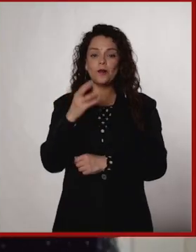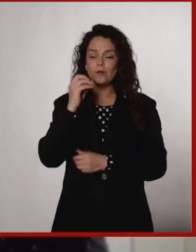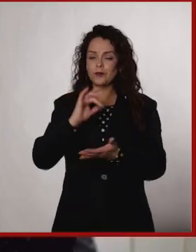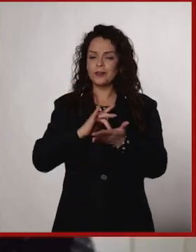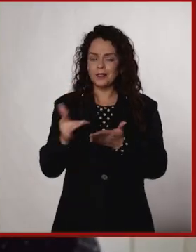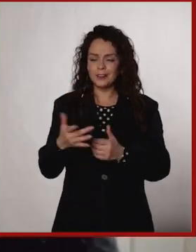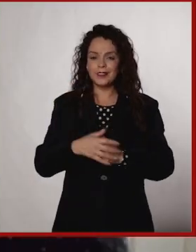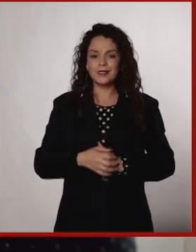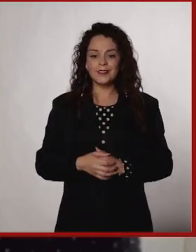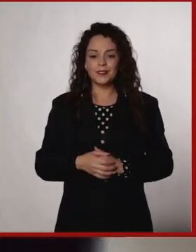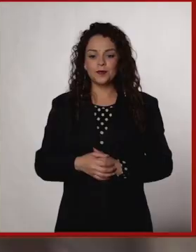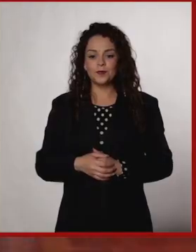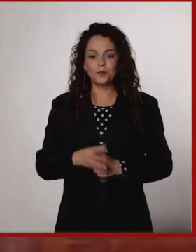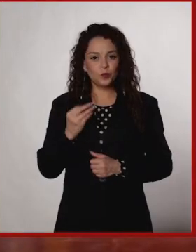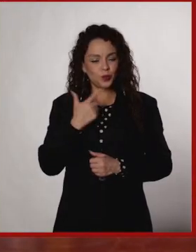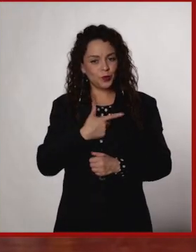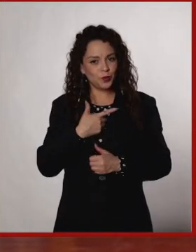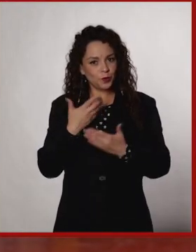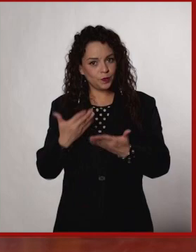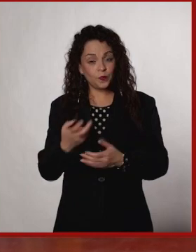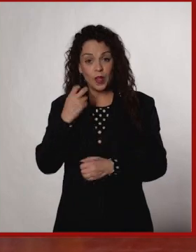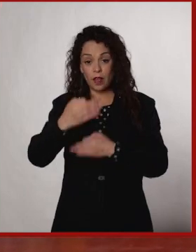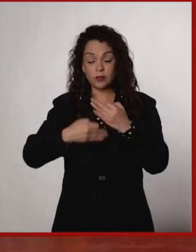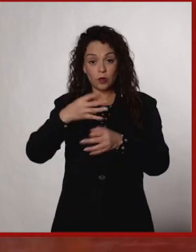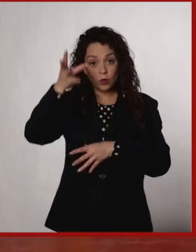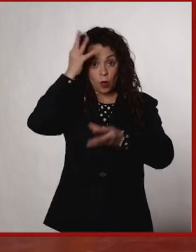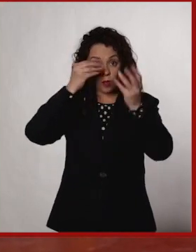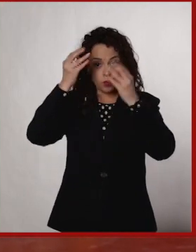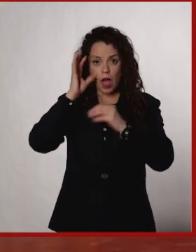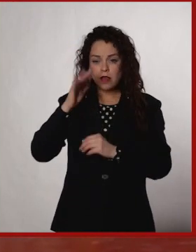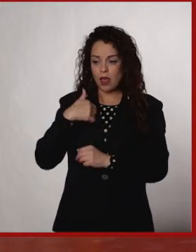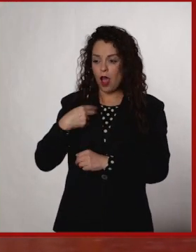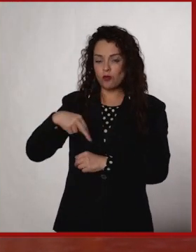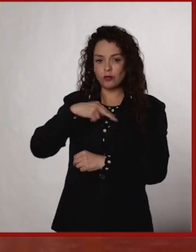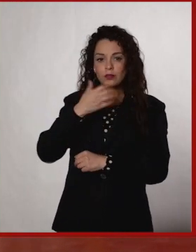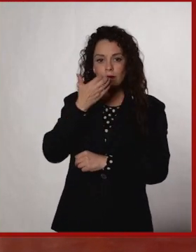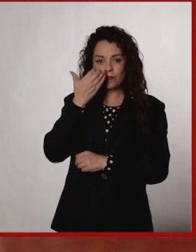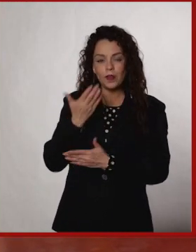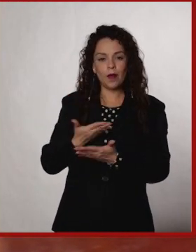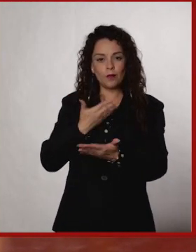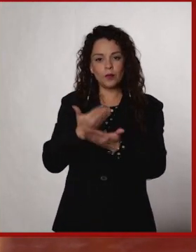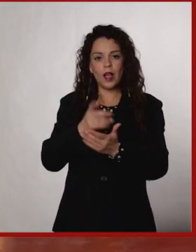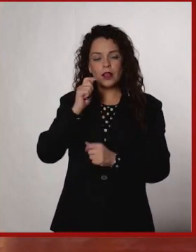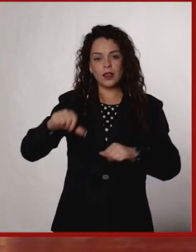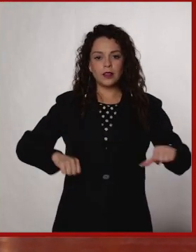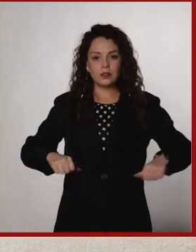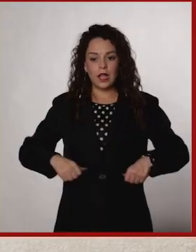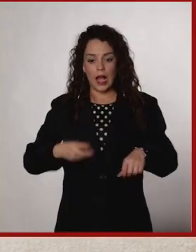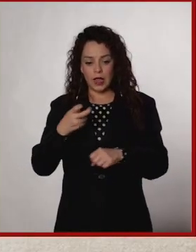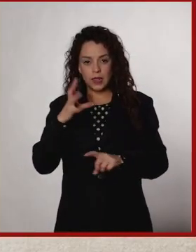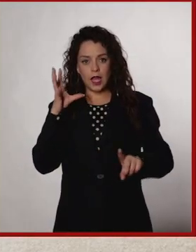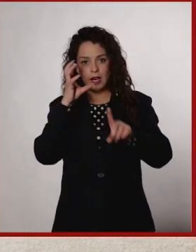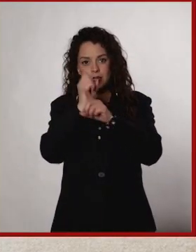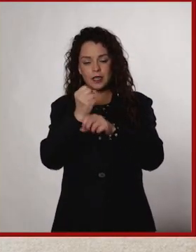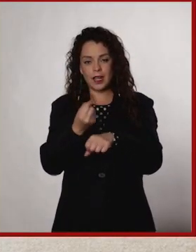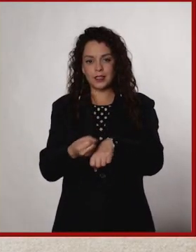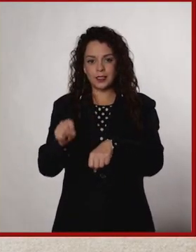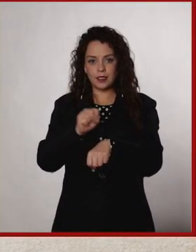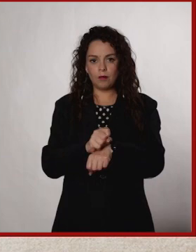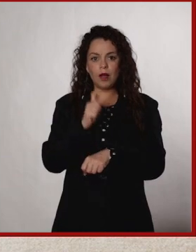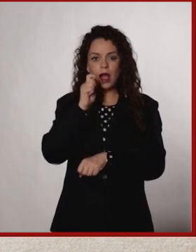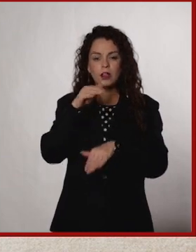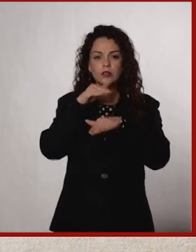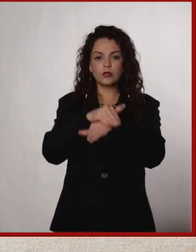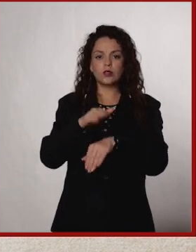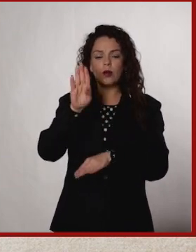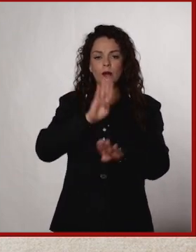Gracias a ustedes, qué gusto. Con todo esto que hemos aprendido y como es costumbre, les proponemos una actividad, el reto de la semana. Y